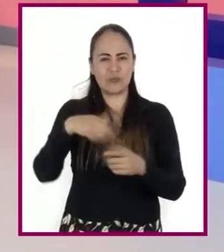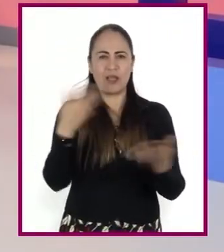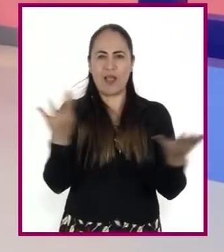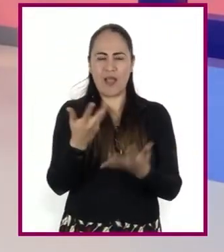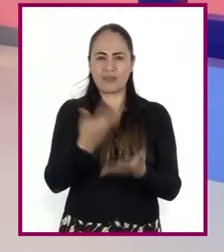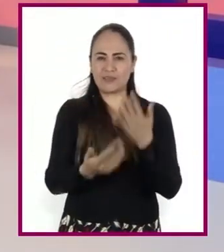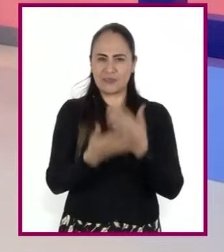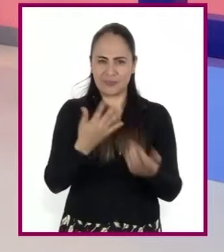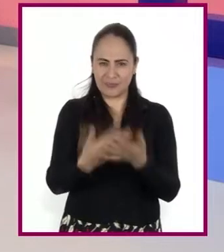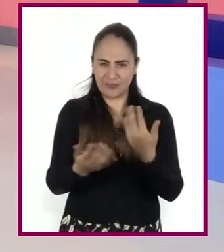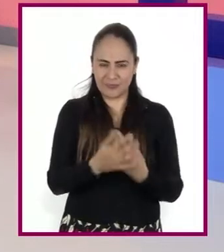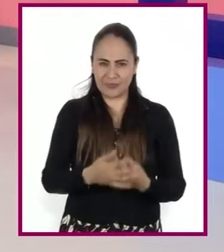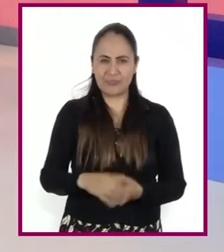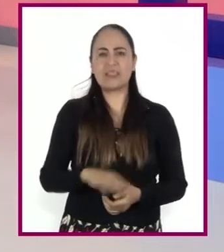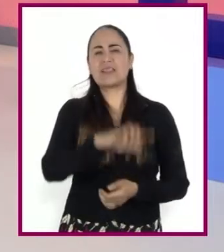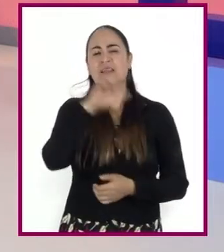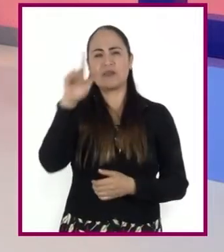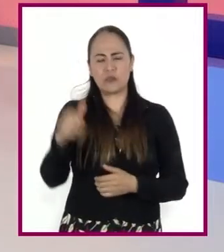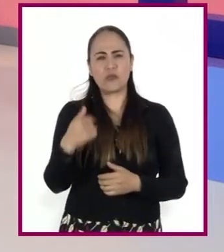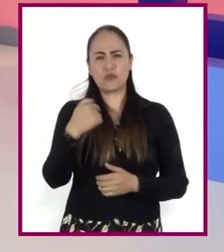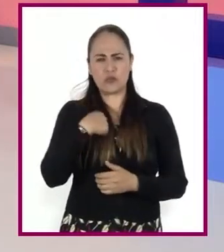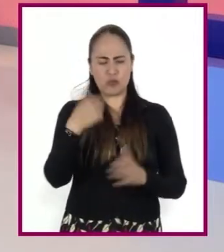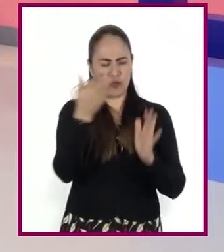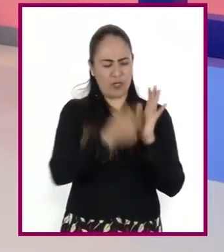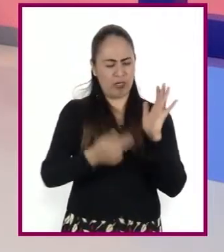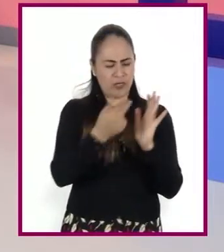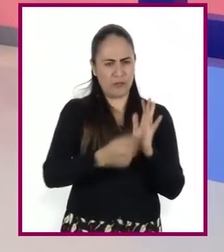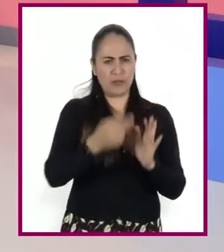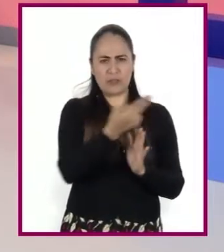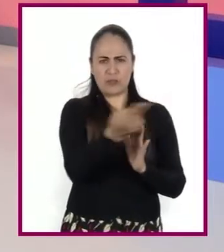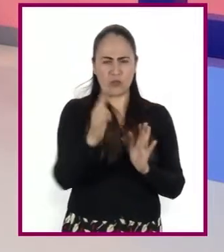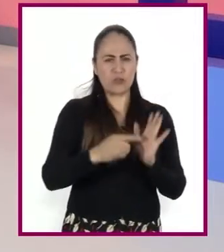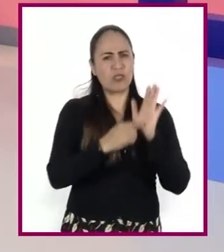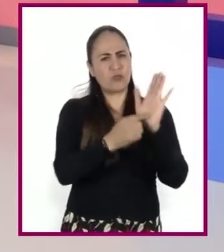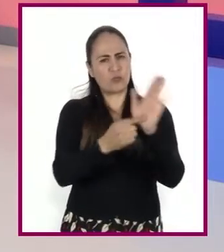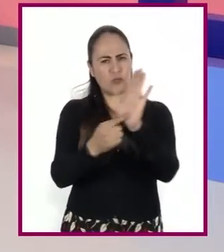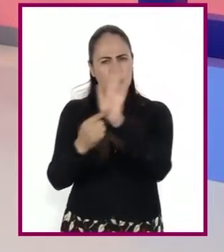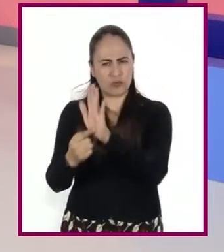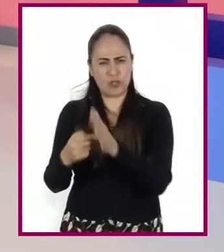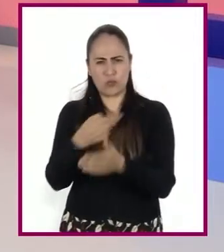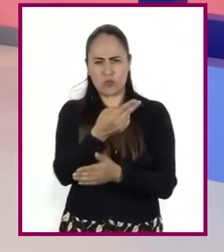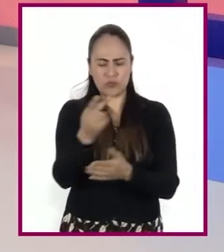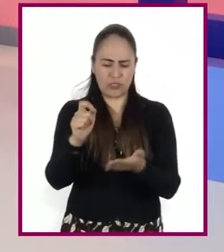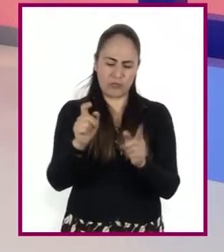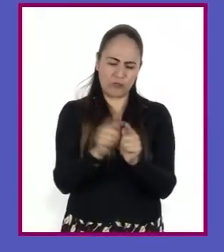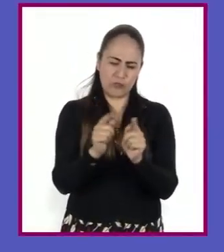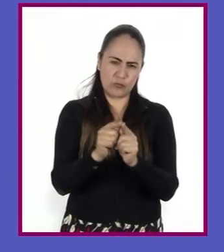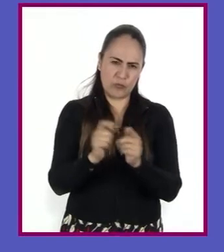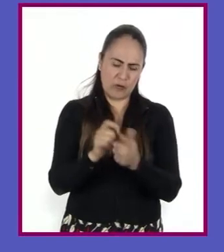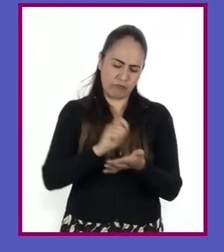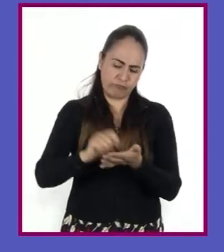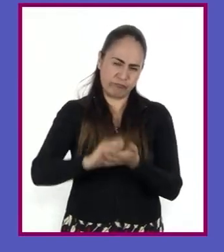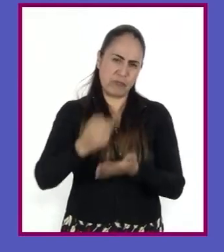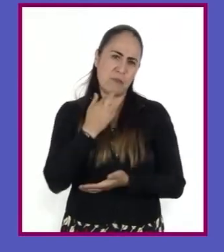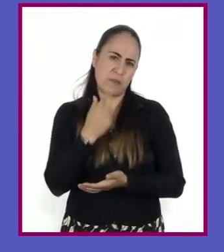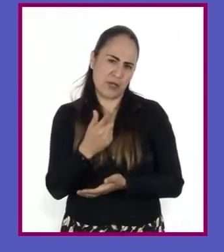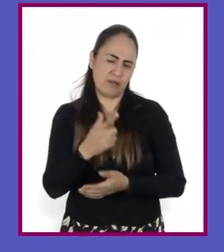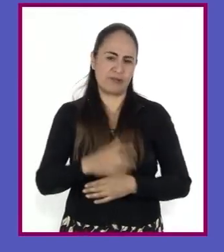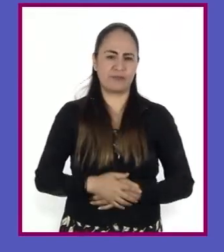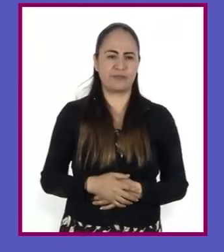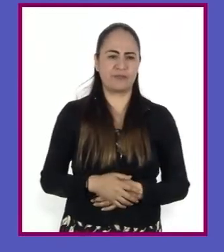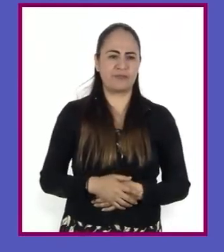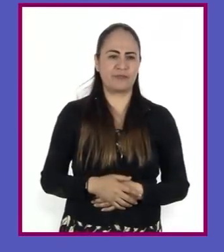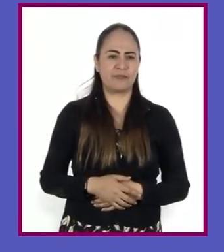compartiré con ustedes otras herramientas que les servirán mucho al momento de redactar un resumen. Observemos